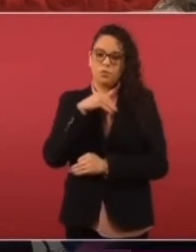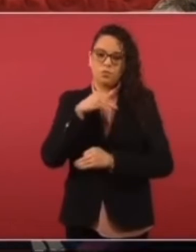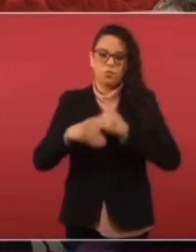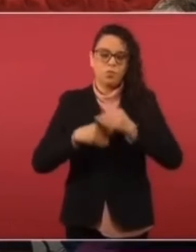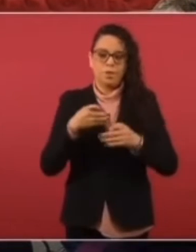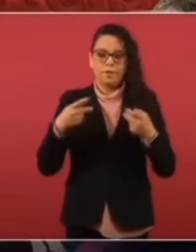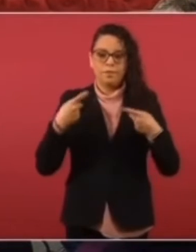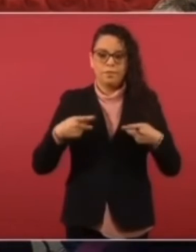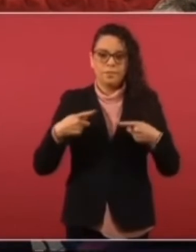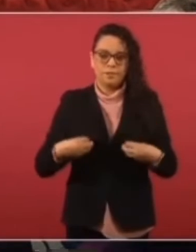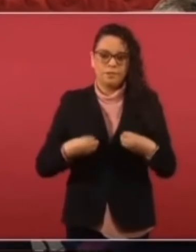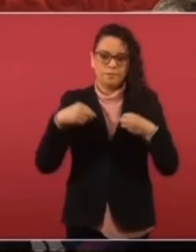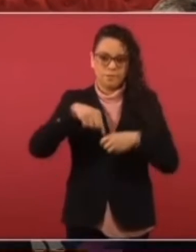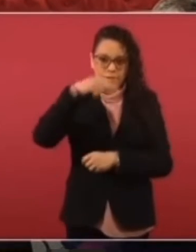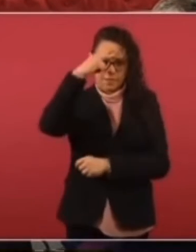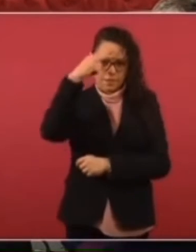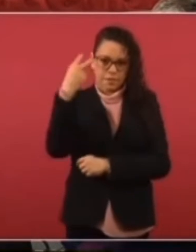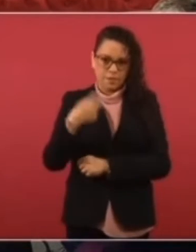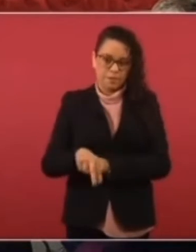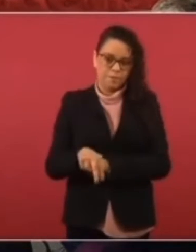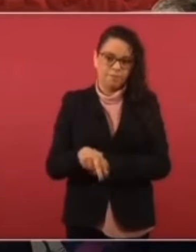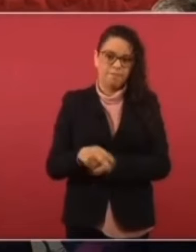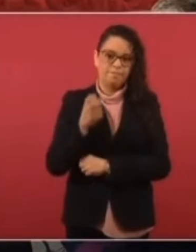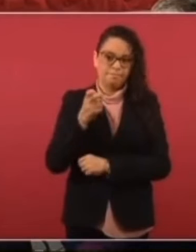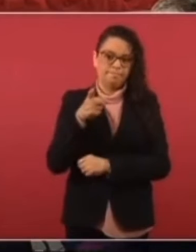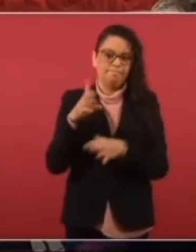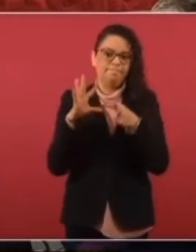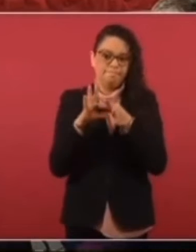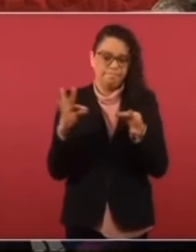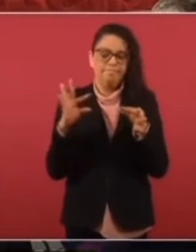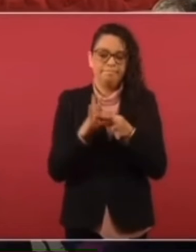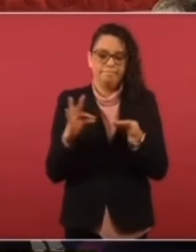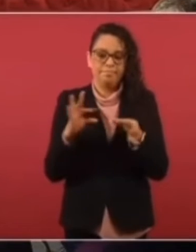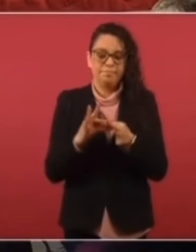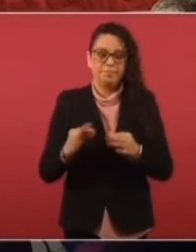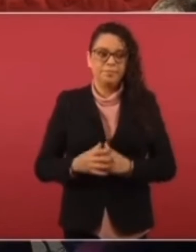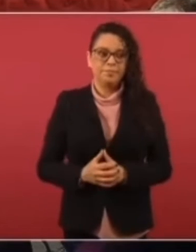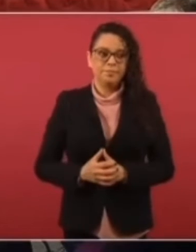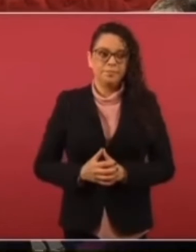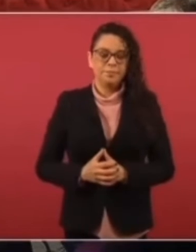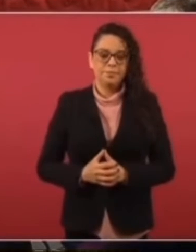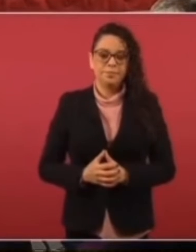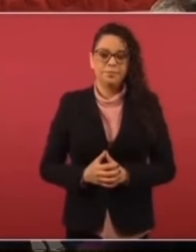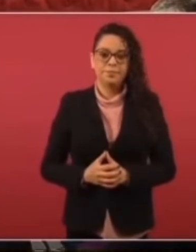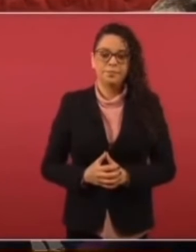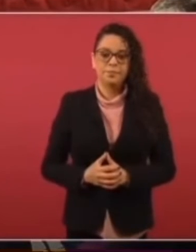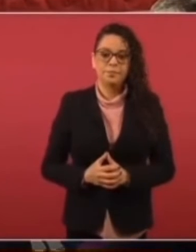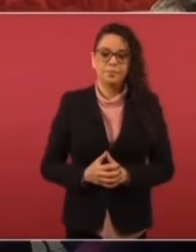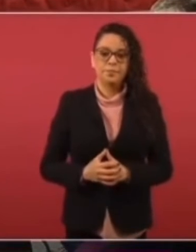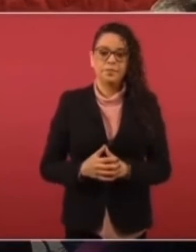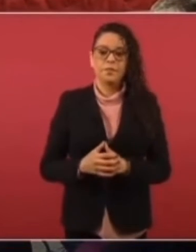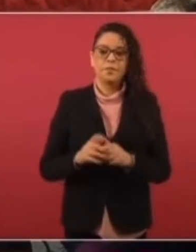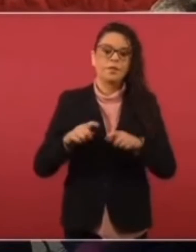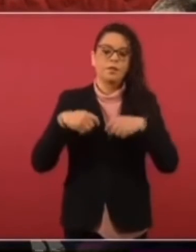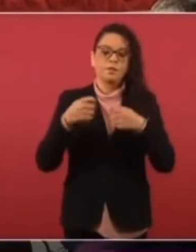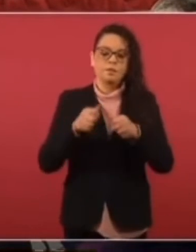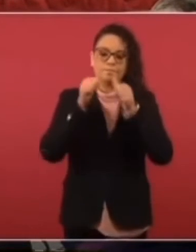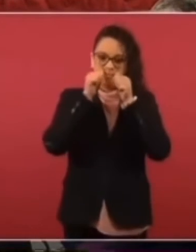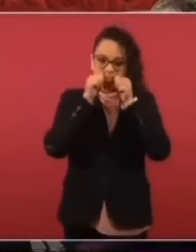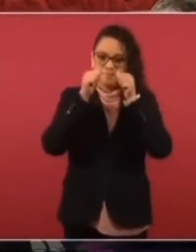mexicanos, salud pública, atención médica